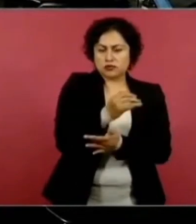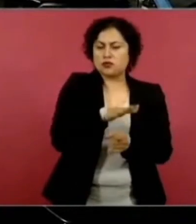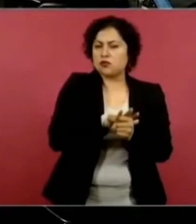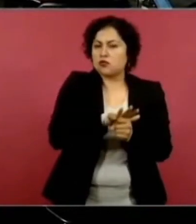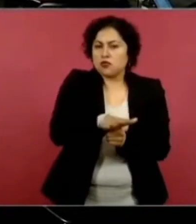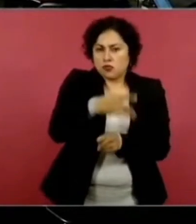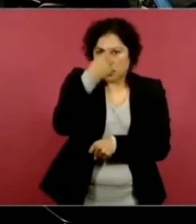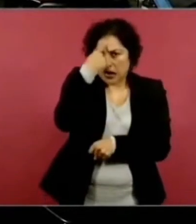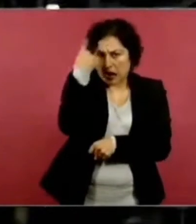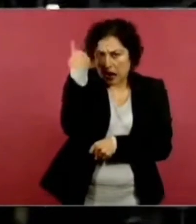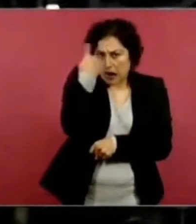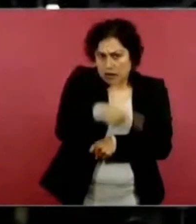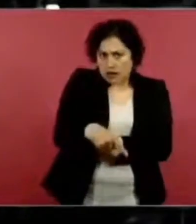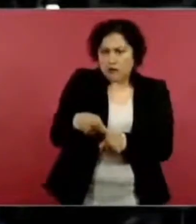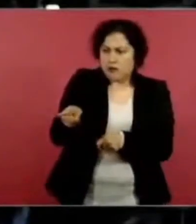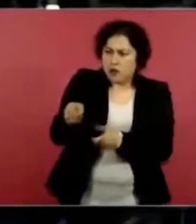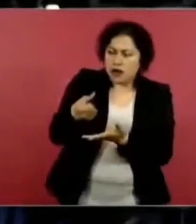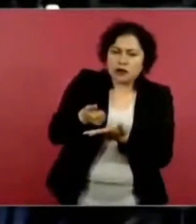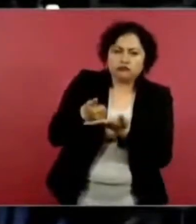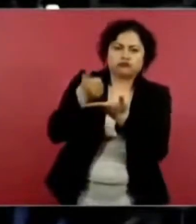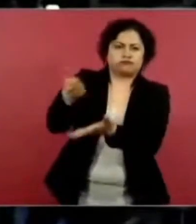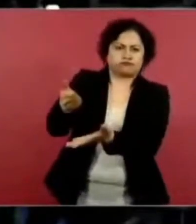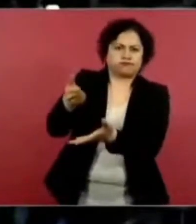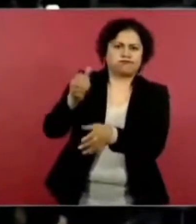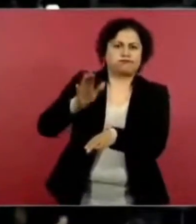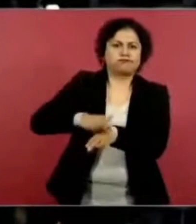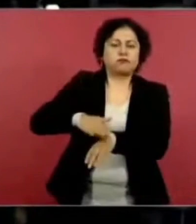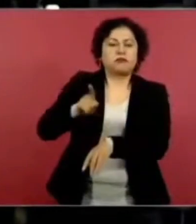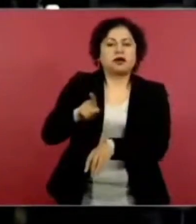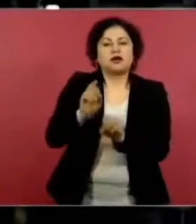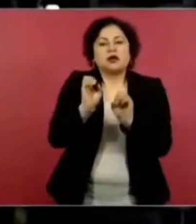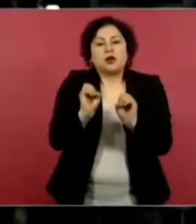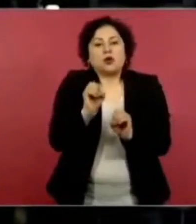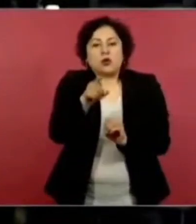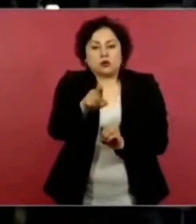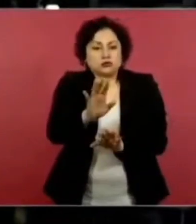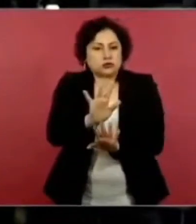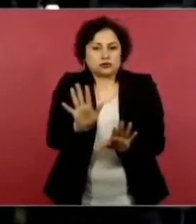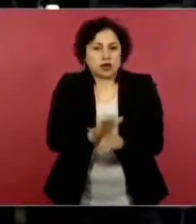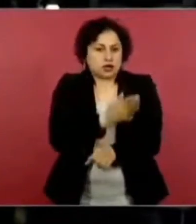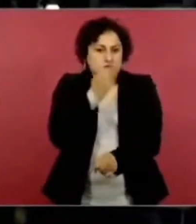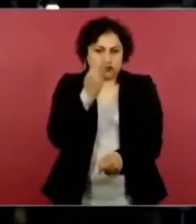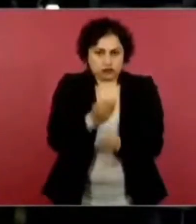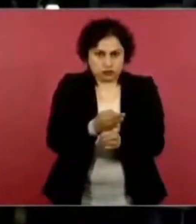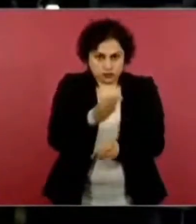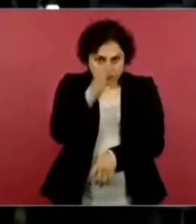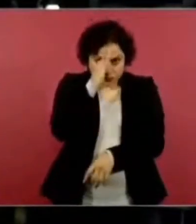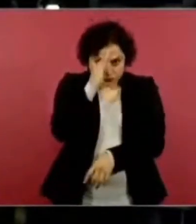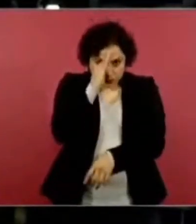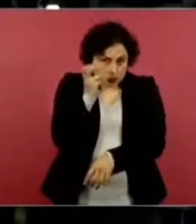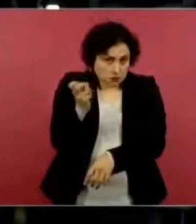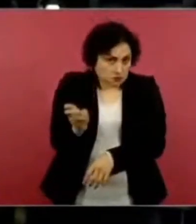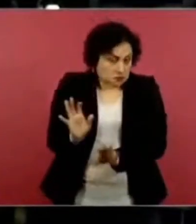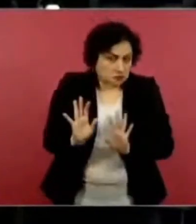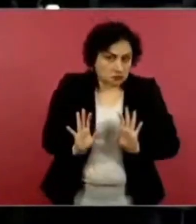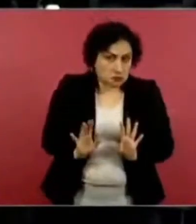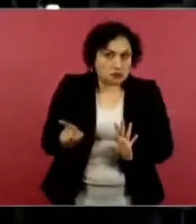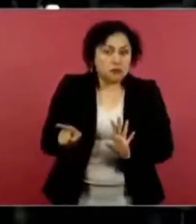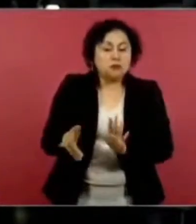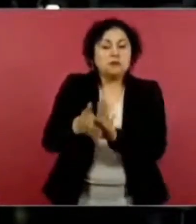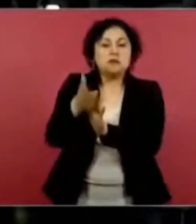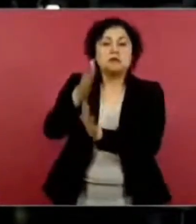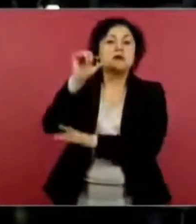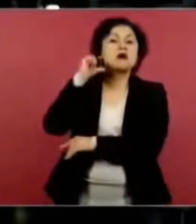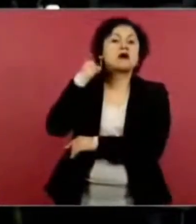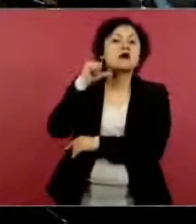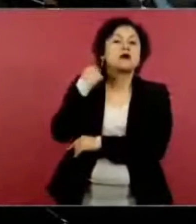seguramente se van a utilizar más o consideran que ya con lo que han anunciado va a ser suficiente para la reconstrucción de Acapulco, que será